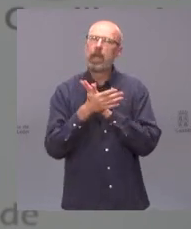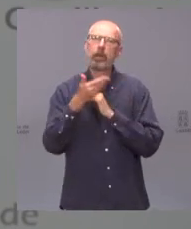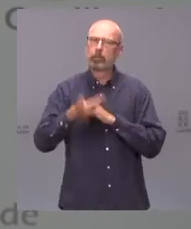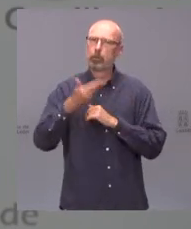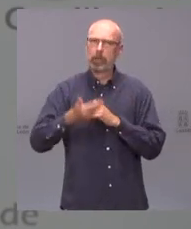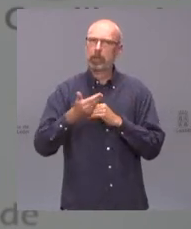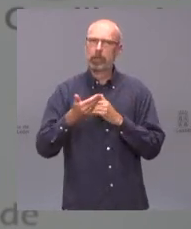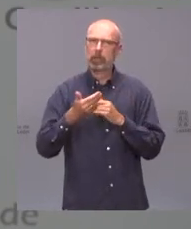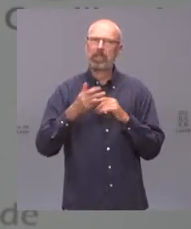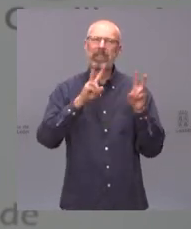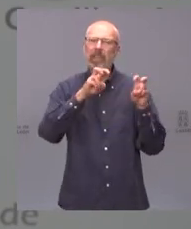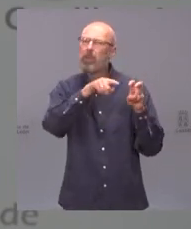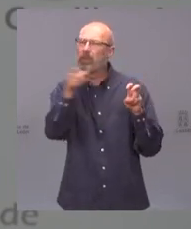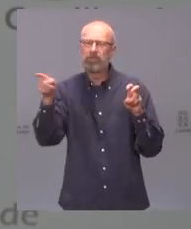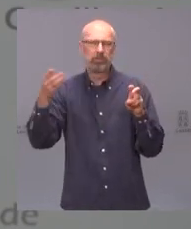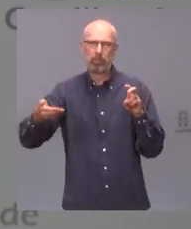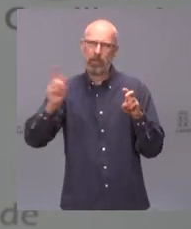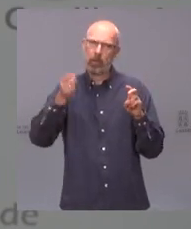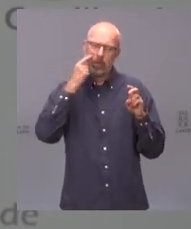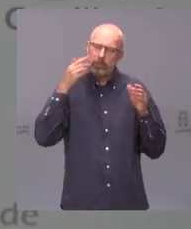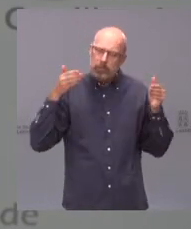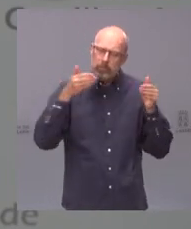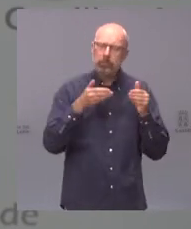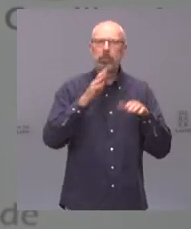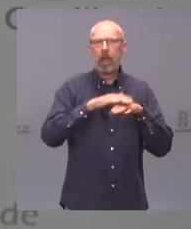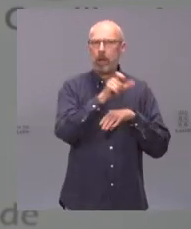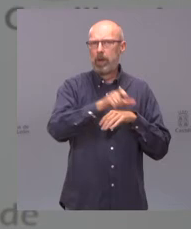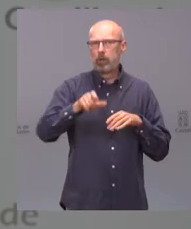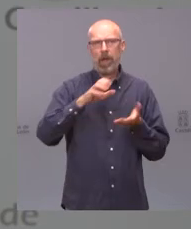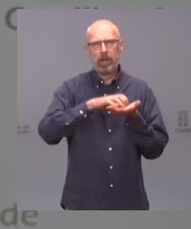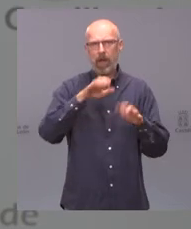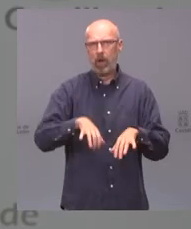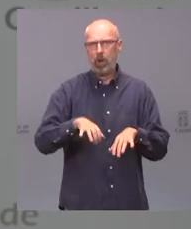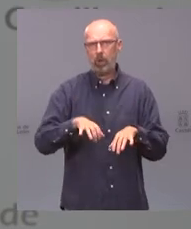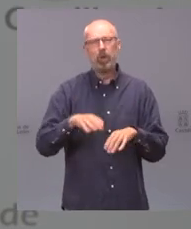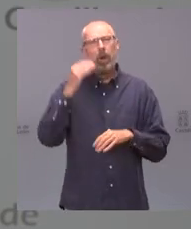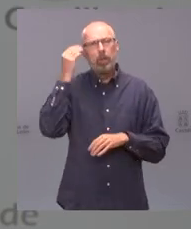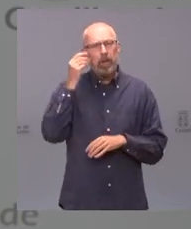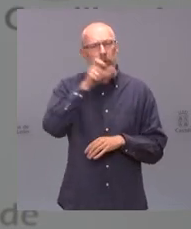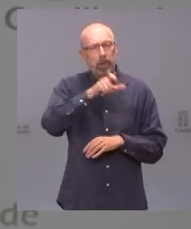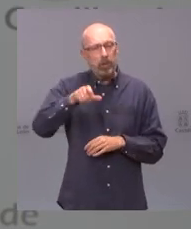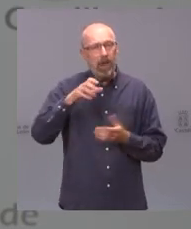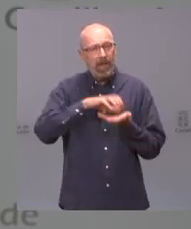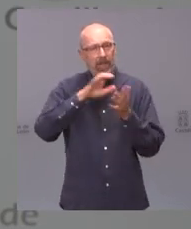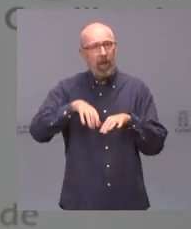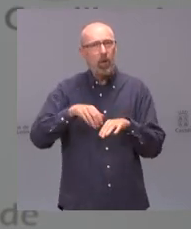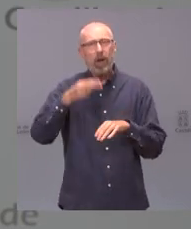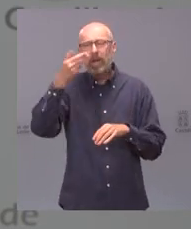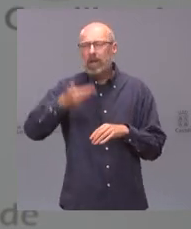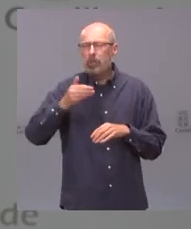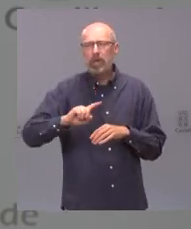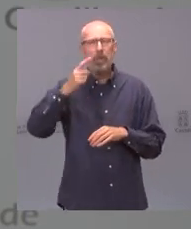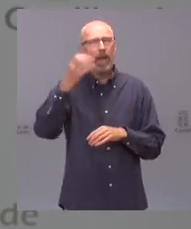cuestiones yo humildemente les digo que creo que a los ciudadanos de Castilla y León les importa mucho más cuáles son las medidas